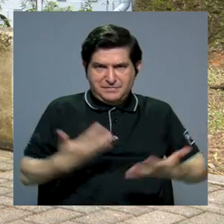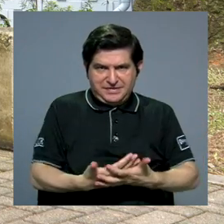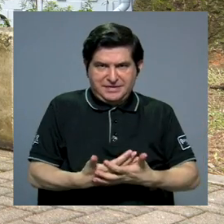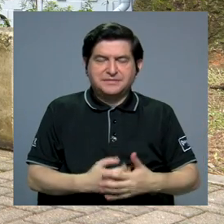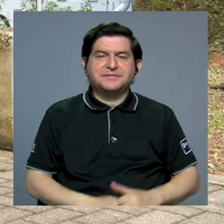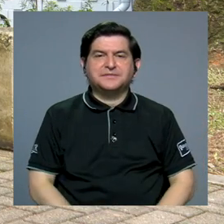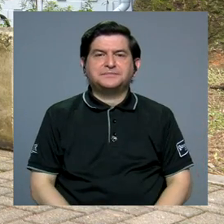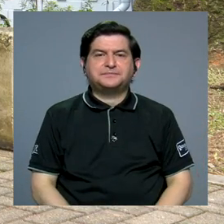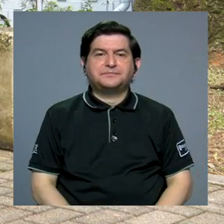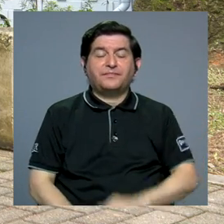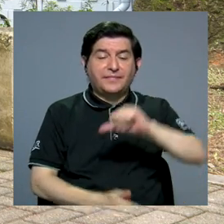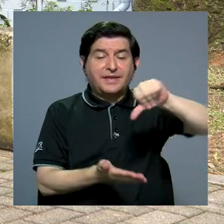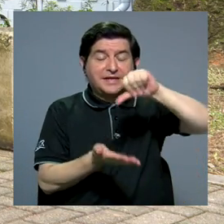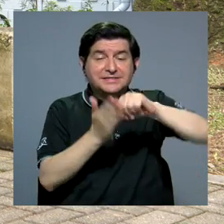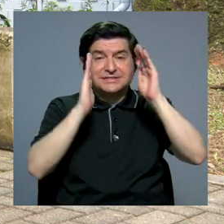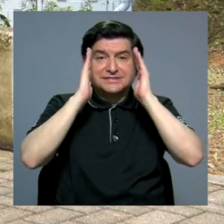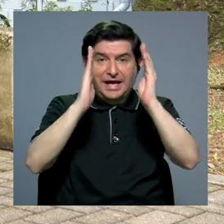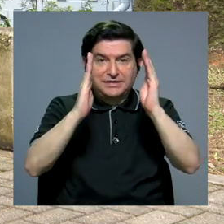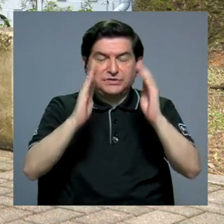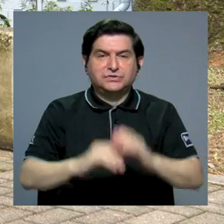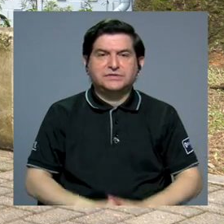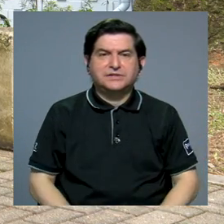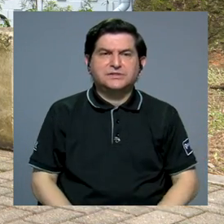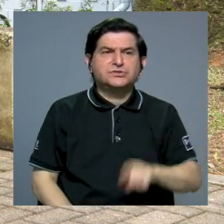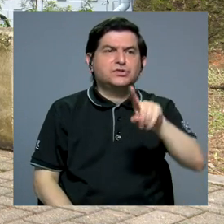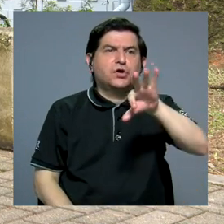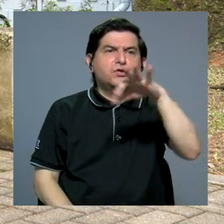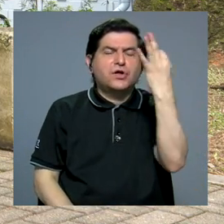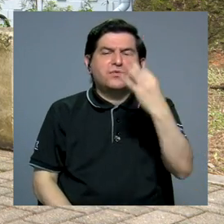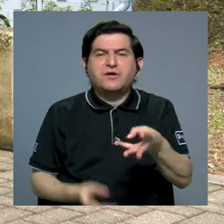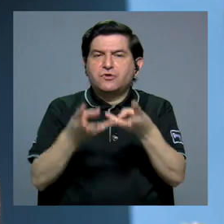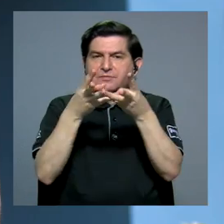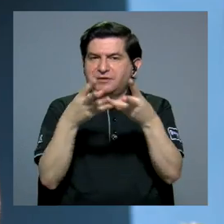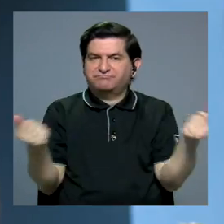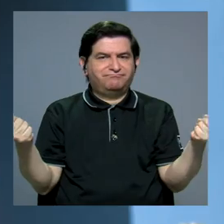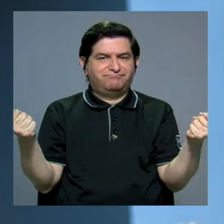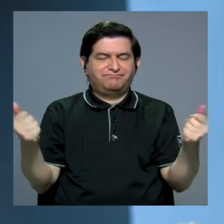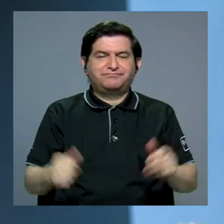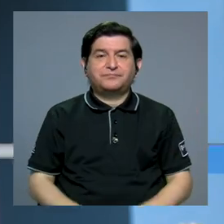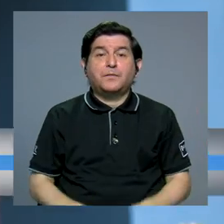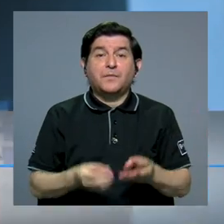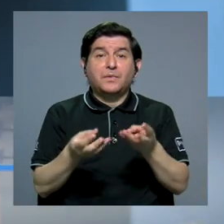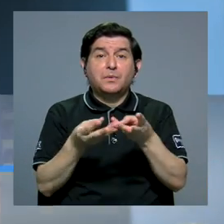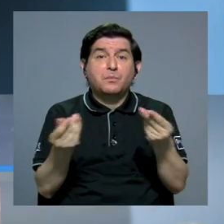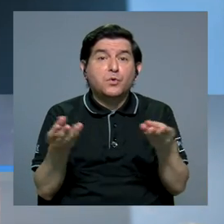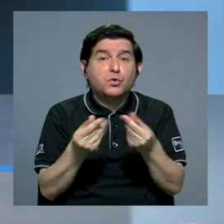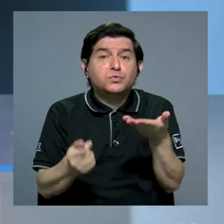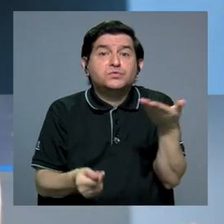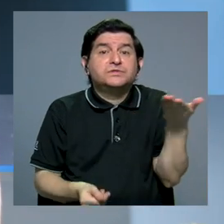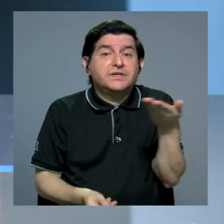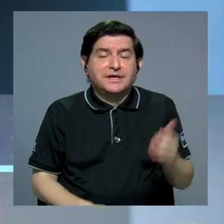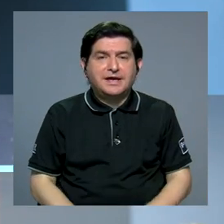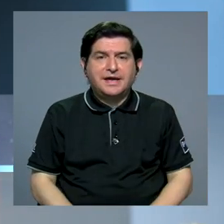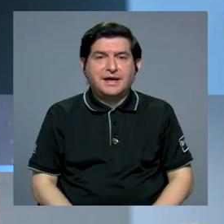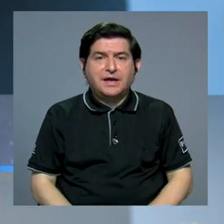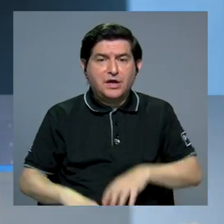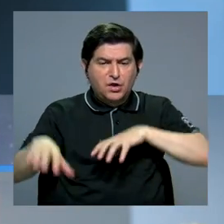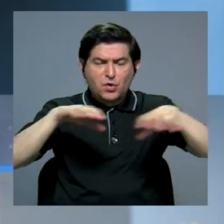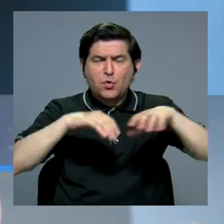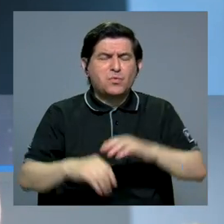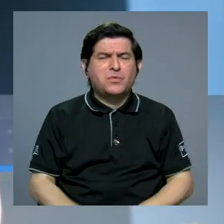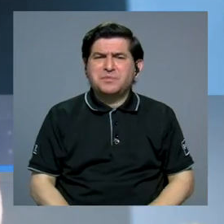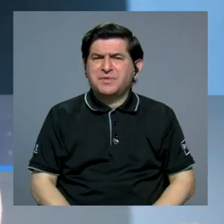en la que centros de atención fueron de alguna forma desmantelados y eso ha generado pues un tránsito